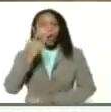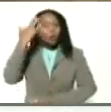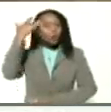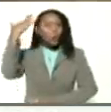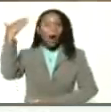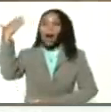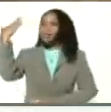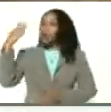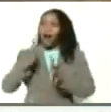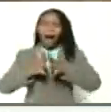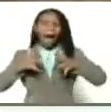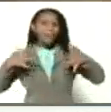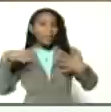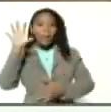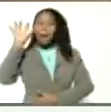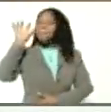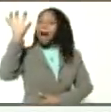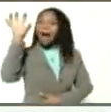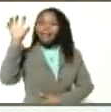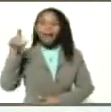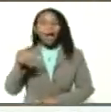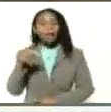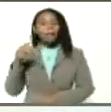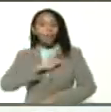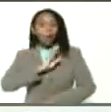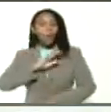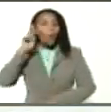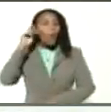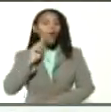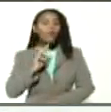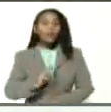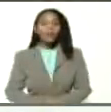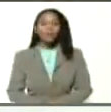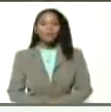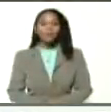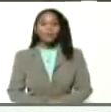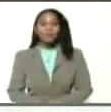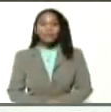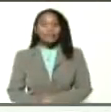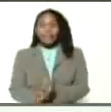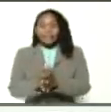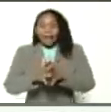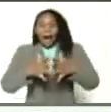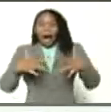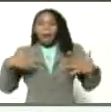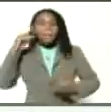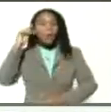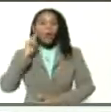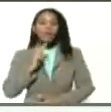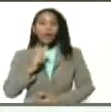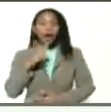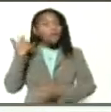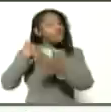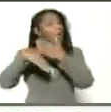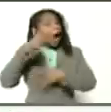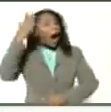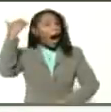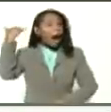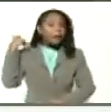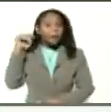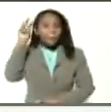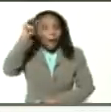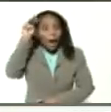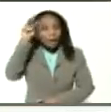grandes de una patria, la patria de Bolívar. ¿Qué gran bolivariano fue el maestro José